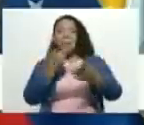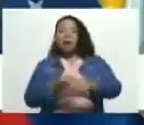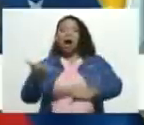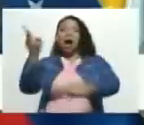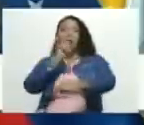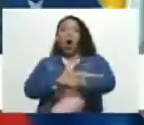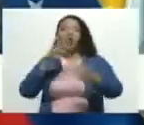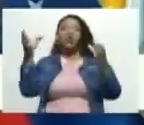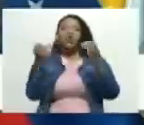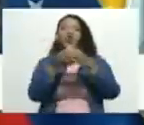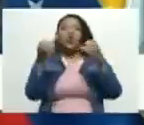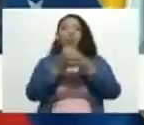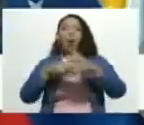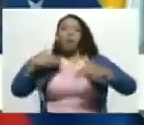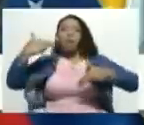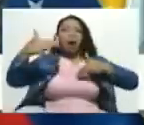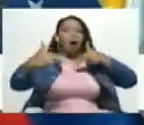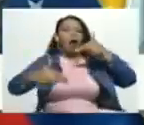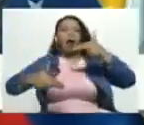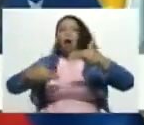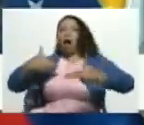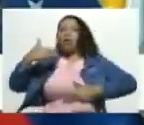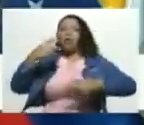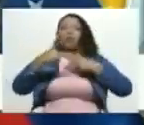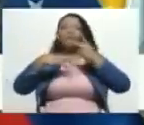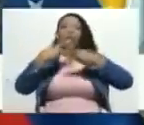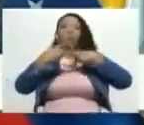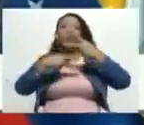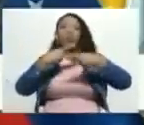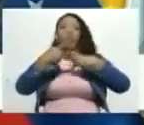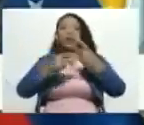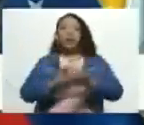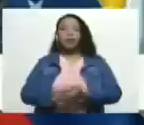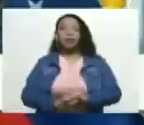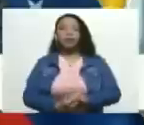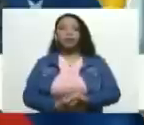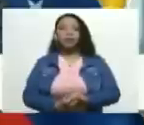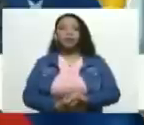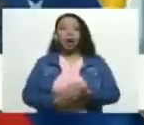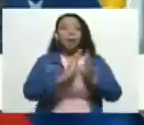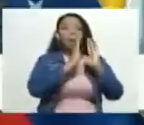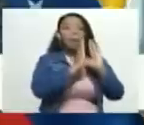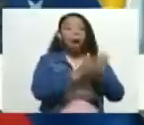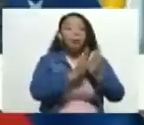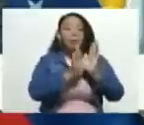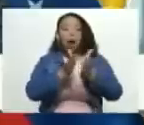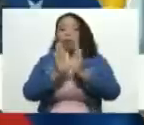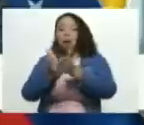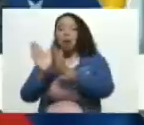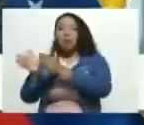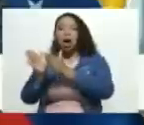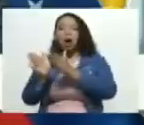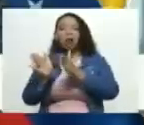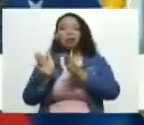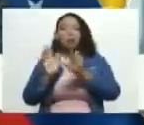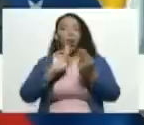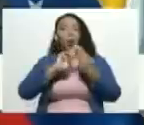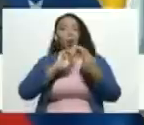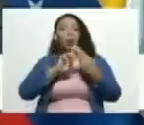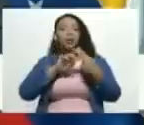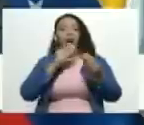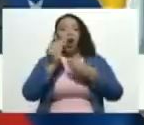banda política organizada, conocida como,